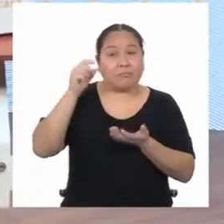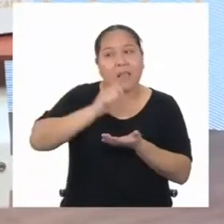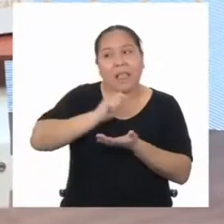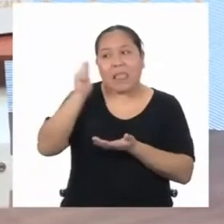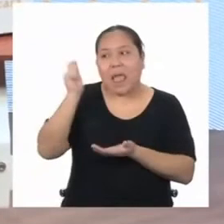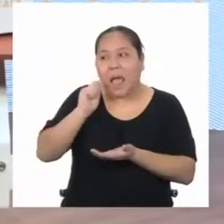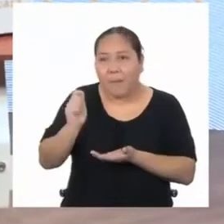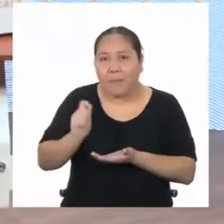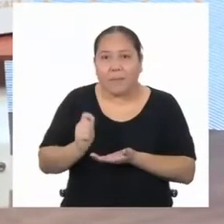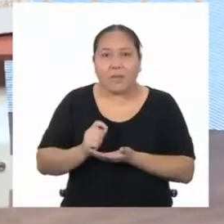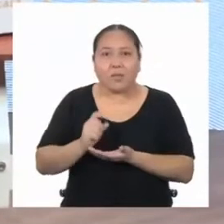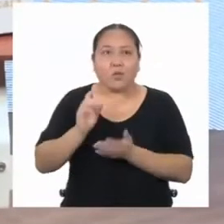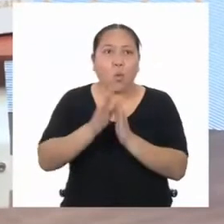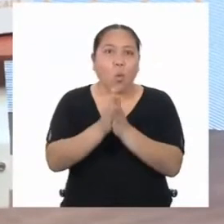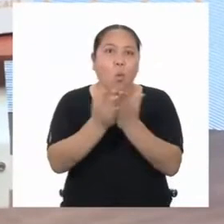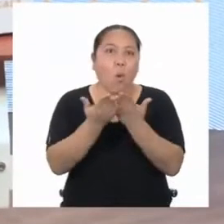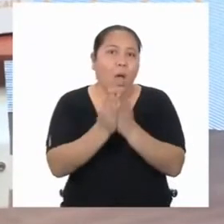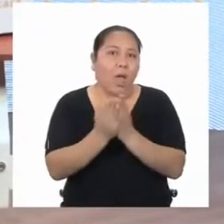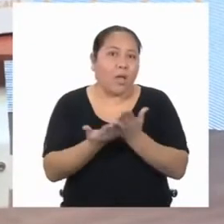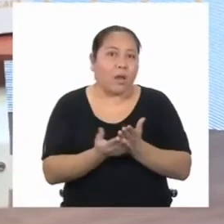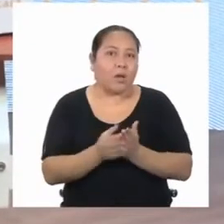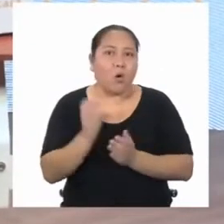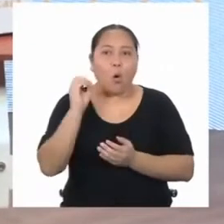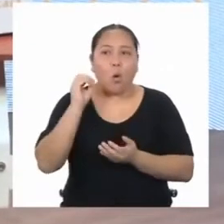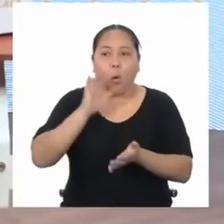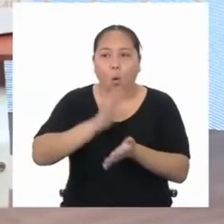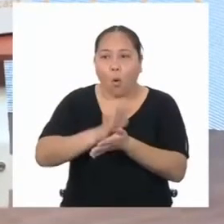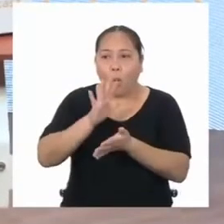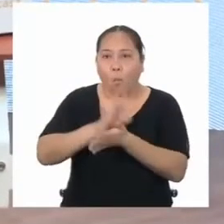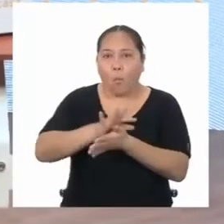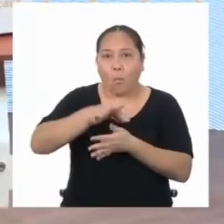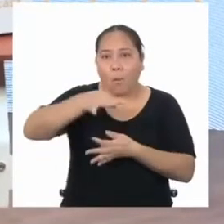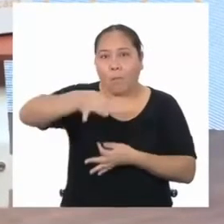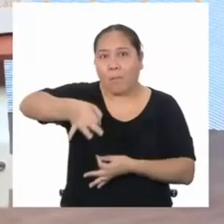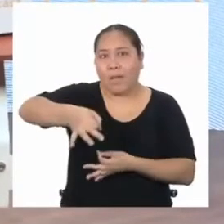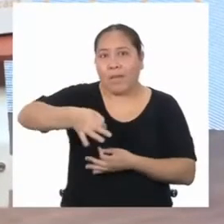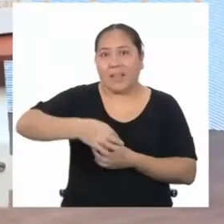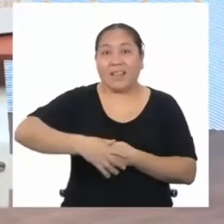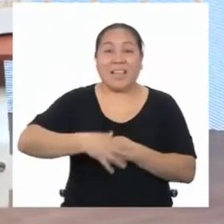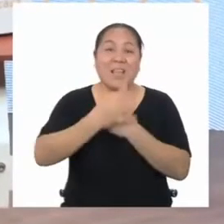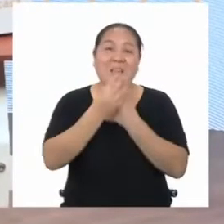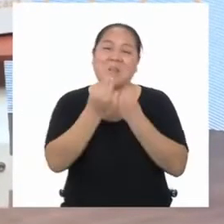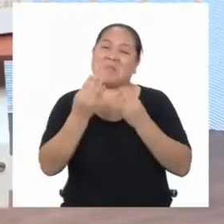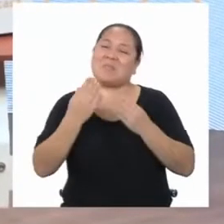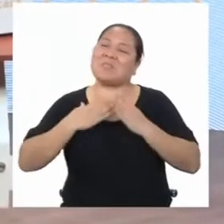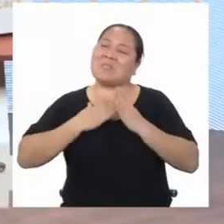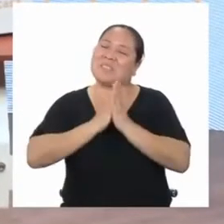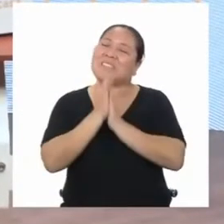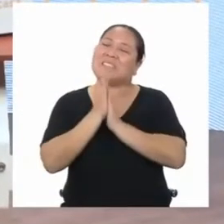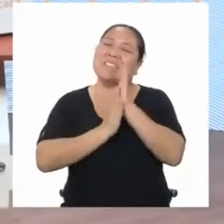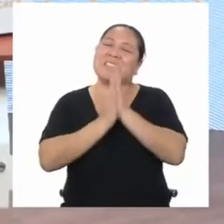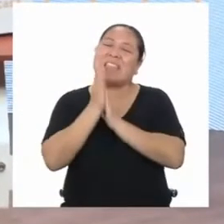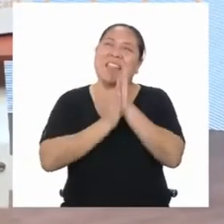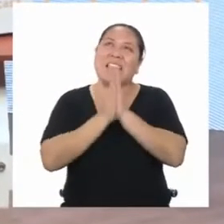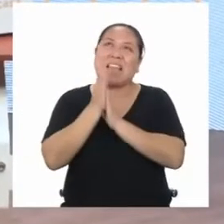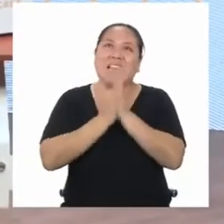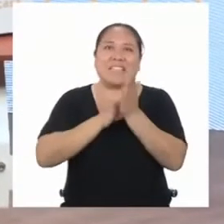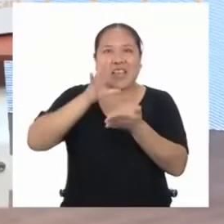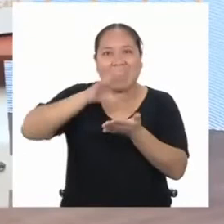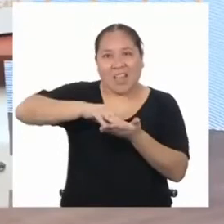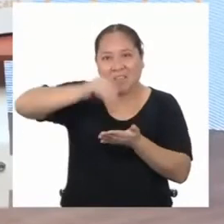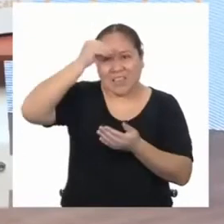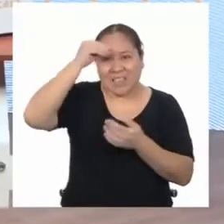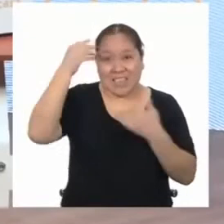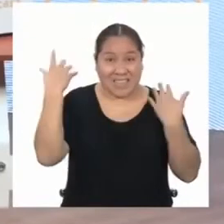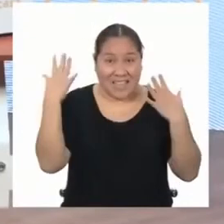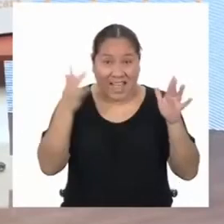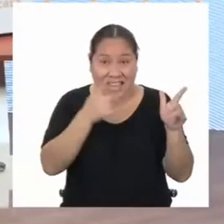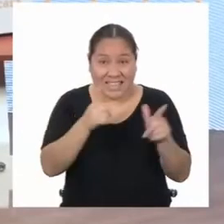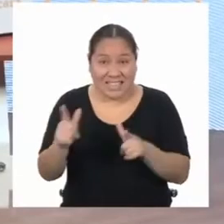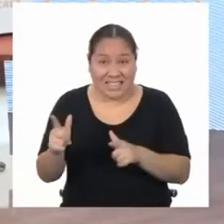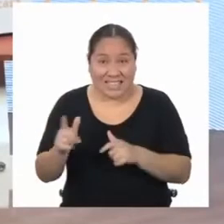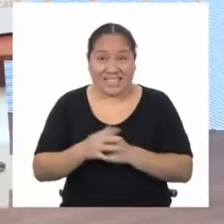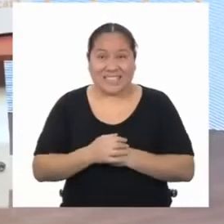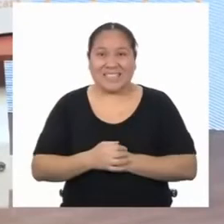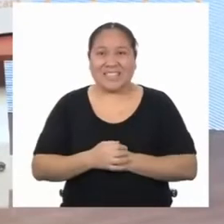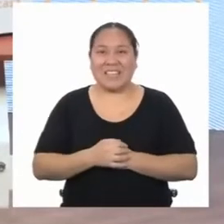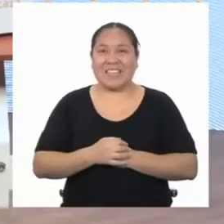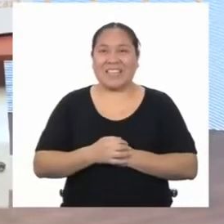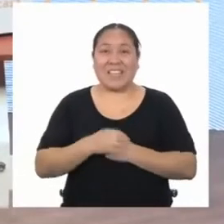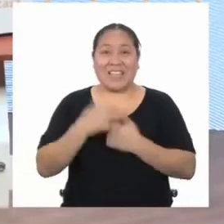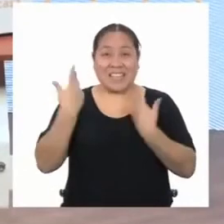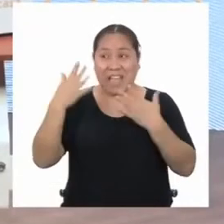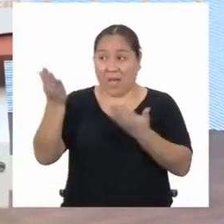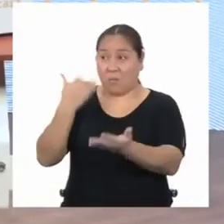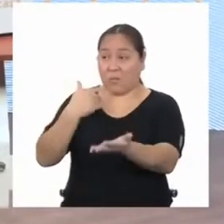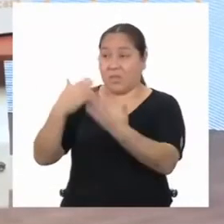Lápiz, un cuaderno u hojas de reciclaje y muchas ganas de aprender. ¿Tienen todo? ¿Ya